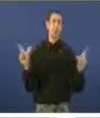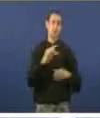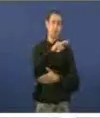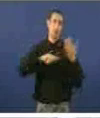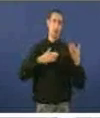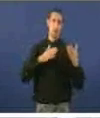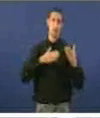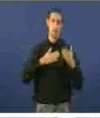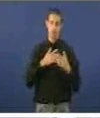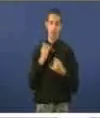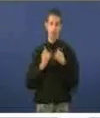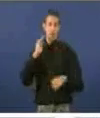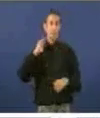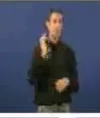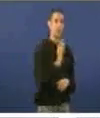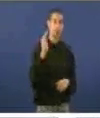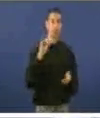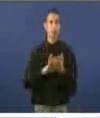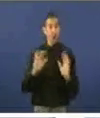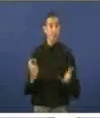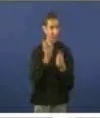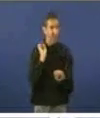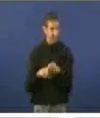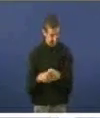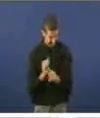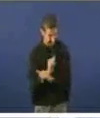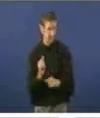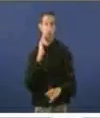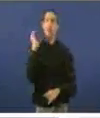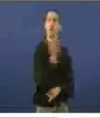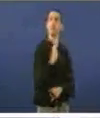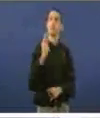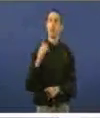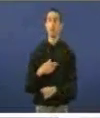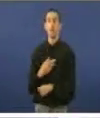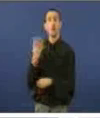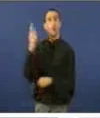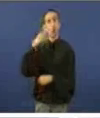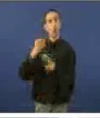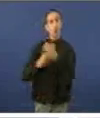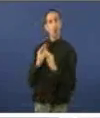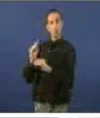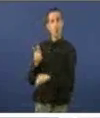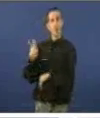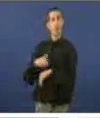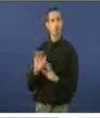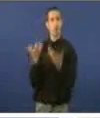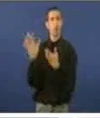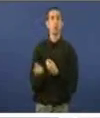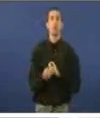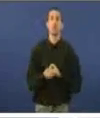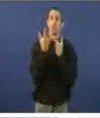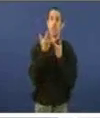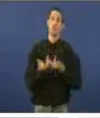decisión como represalia para dous traballadores que xercen simplemente o seu dereito a folga e a súa liberdade de